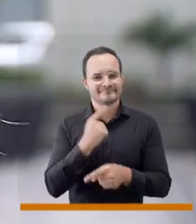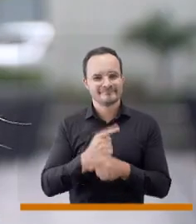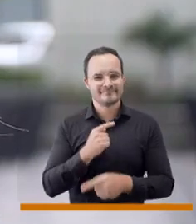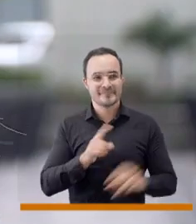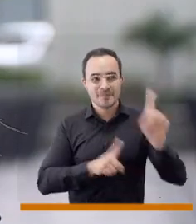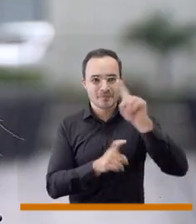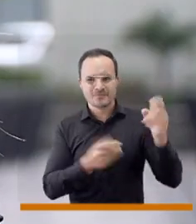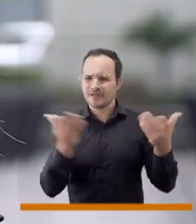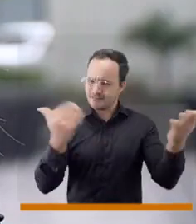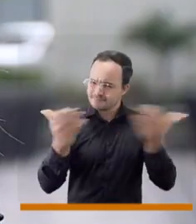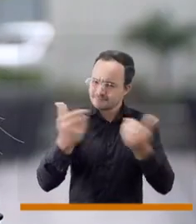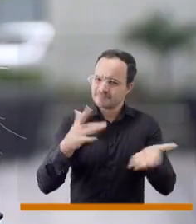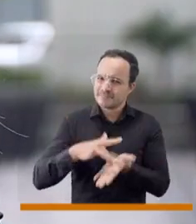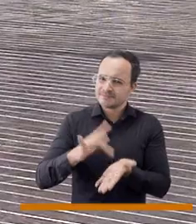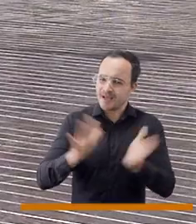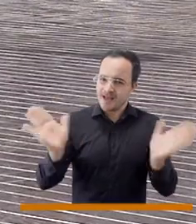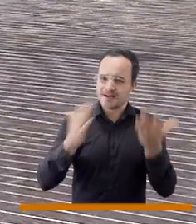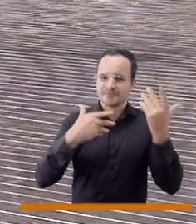siga usted Caterin.